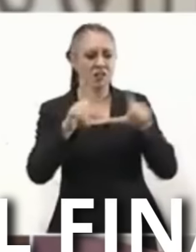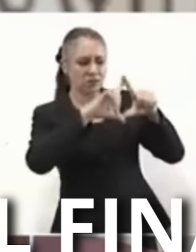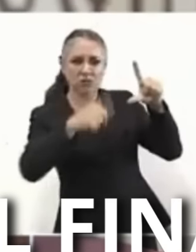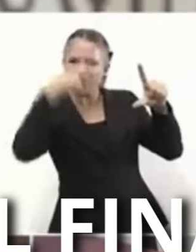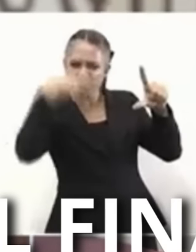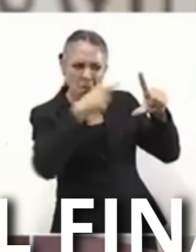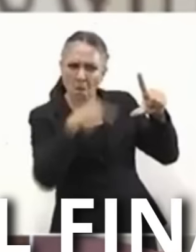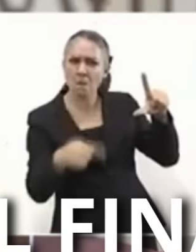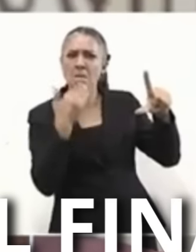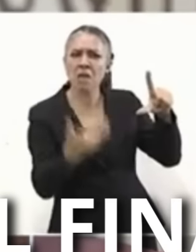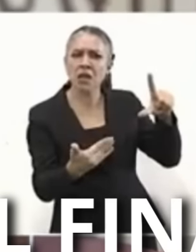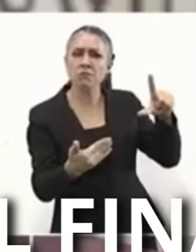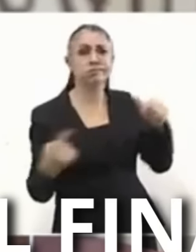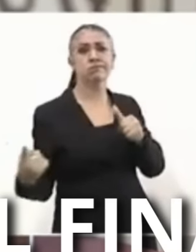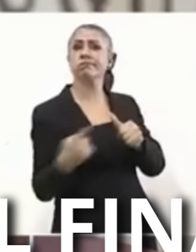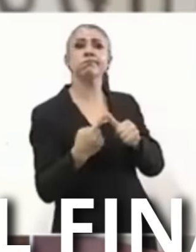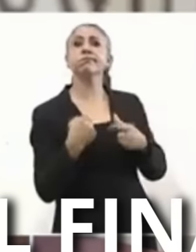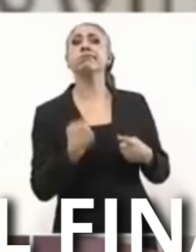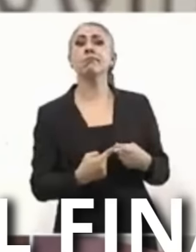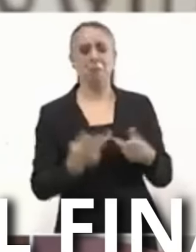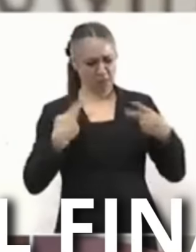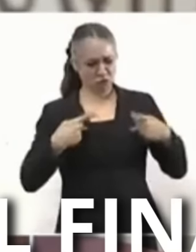todos Primero los pobres